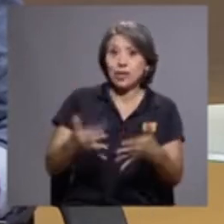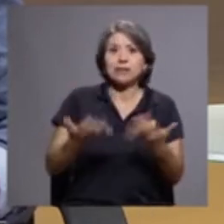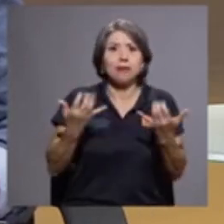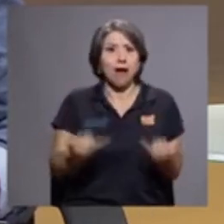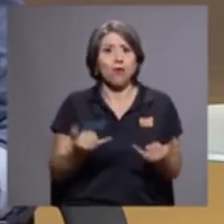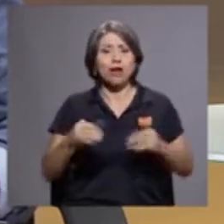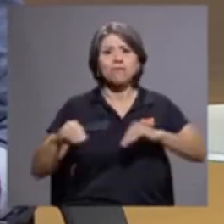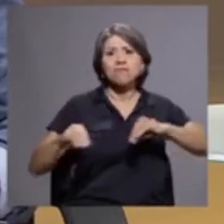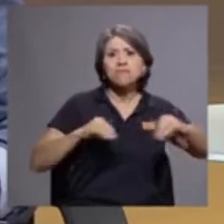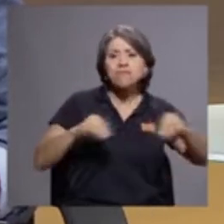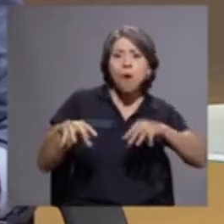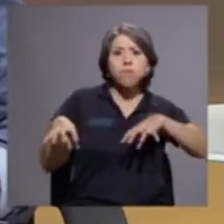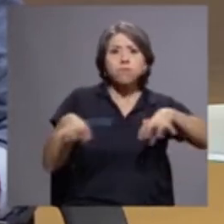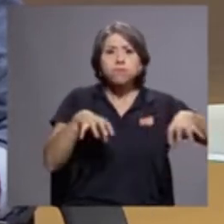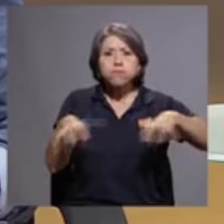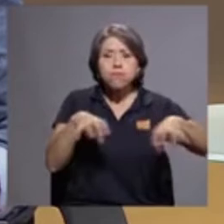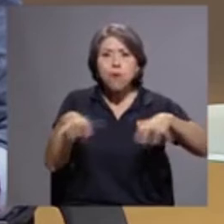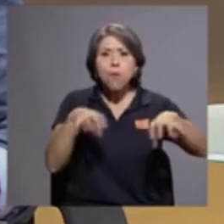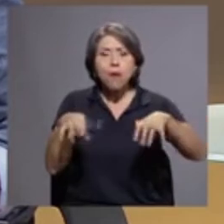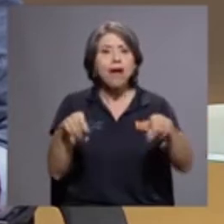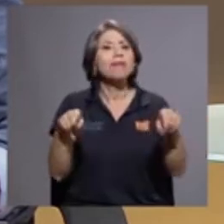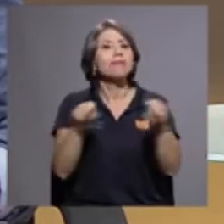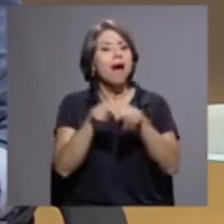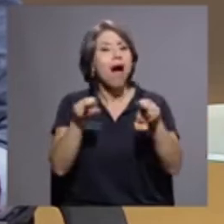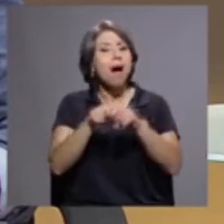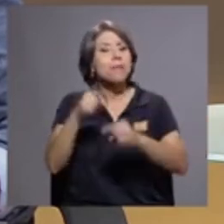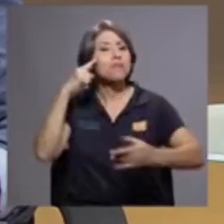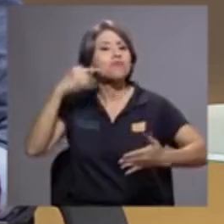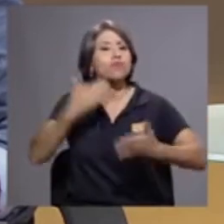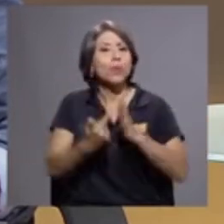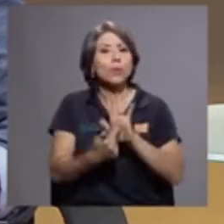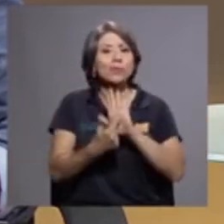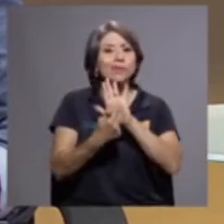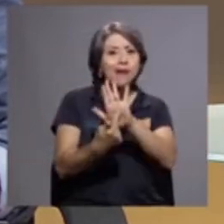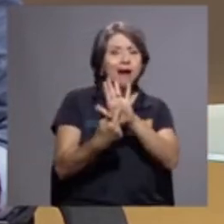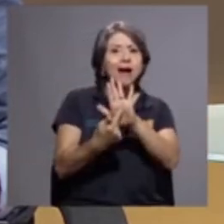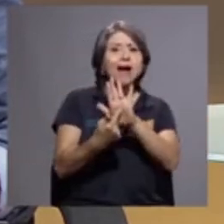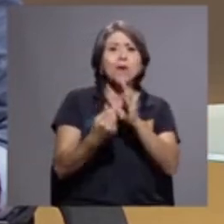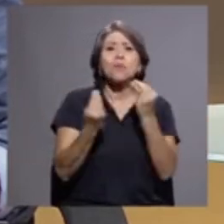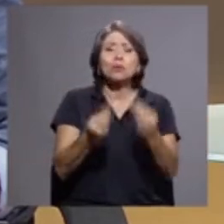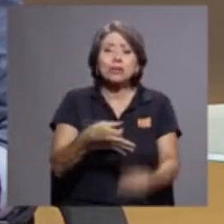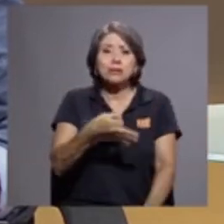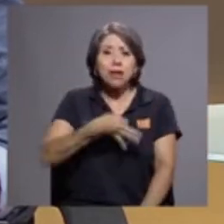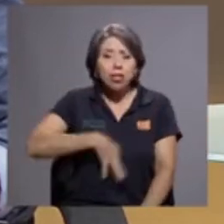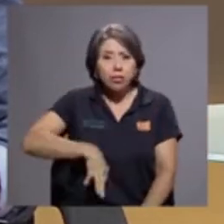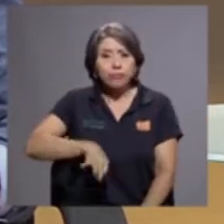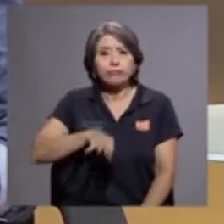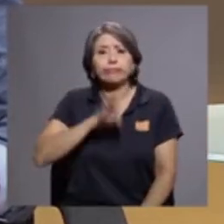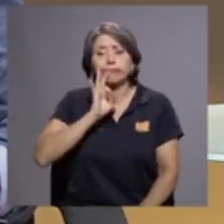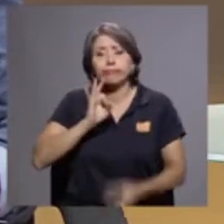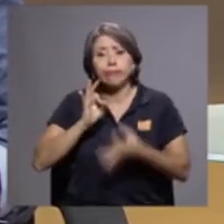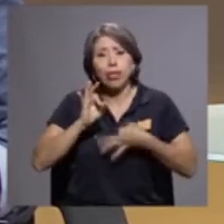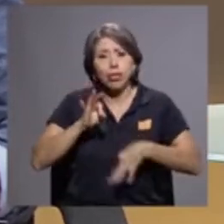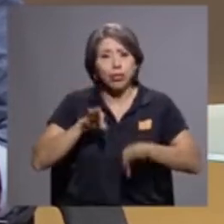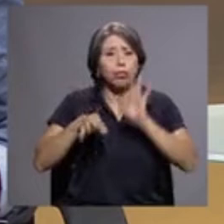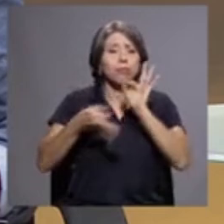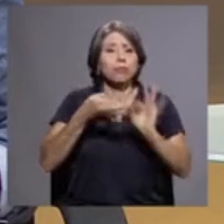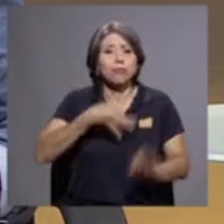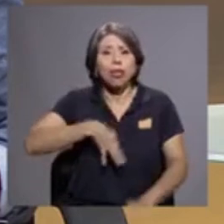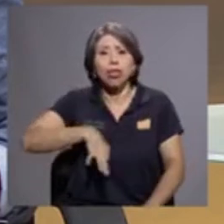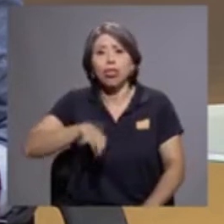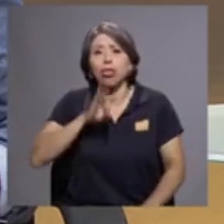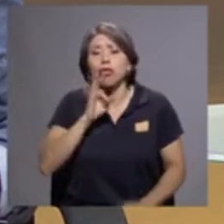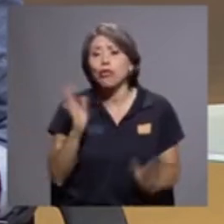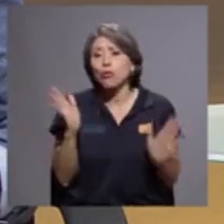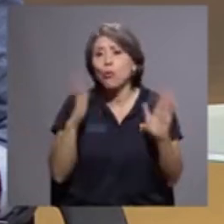también refleja muchas frustraciones, la desesperanza